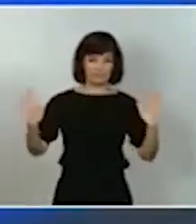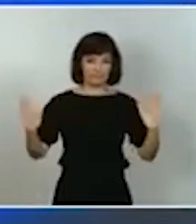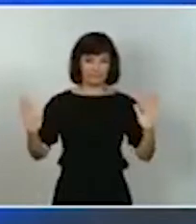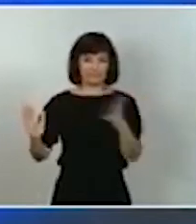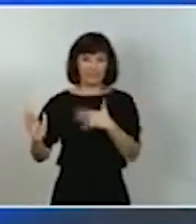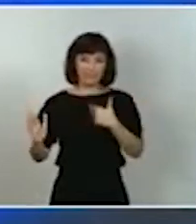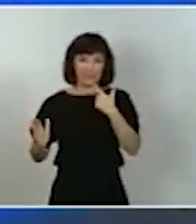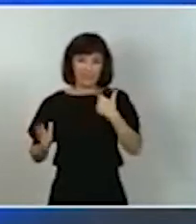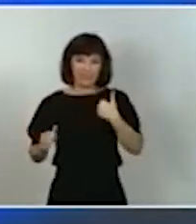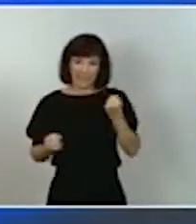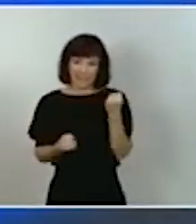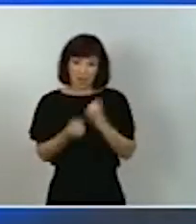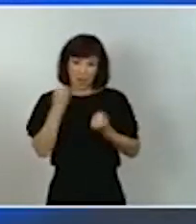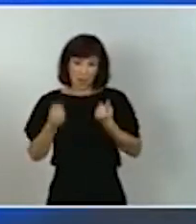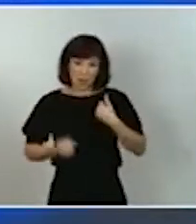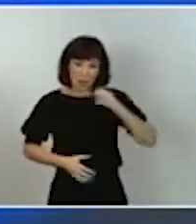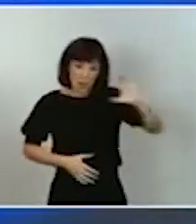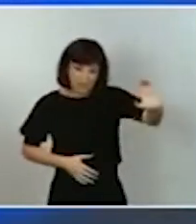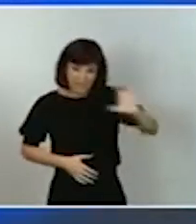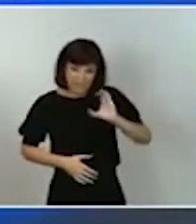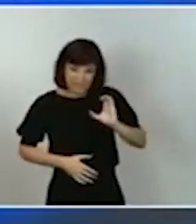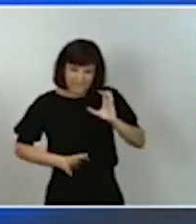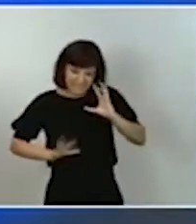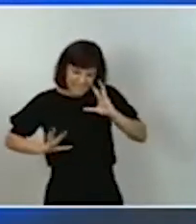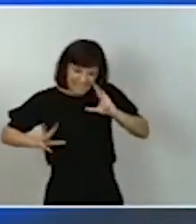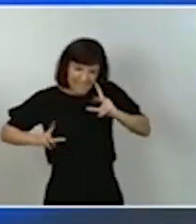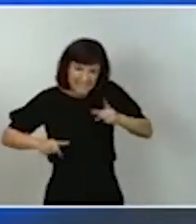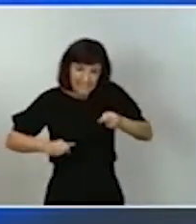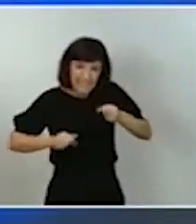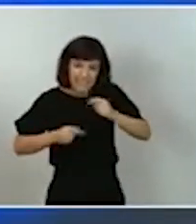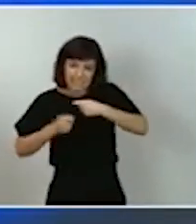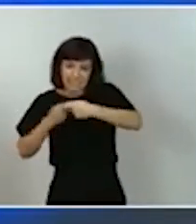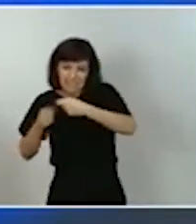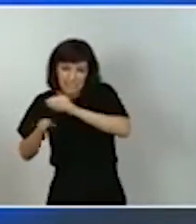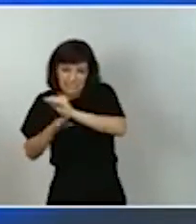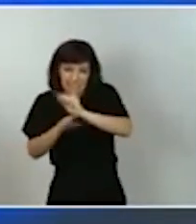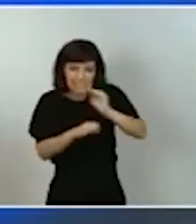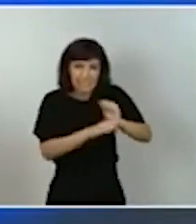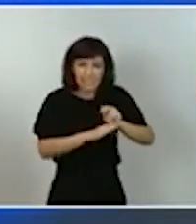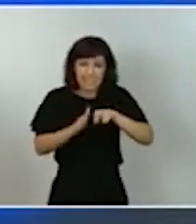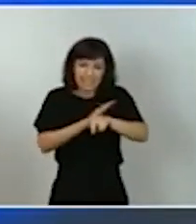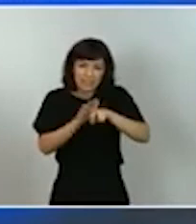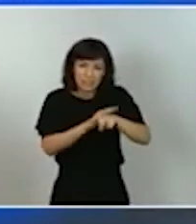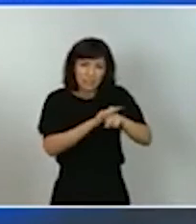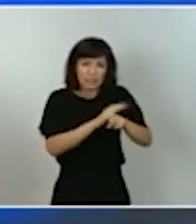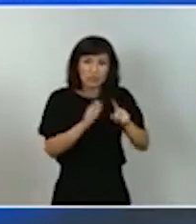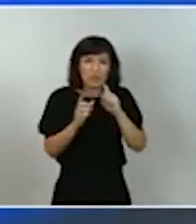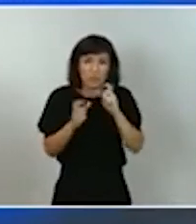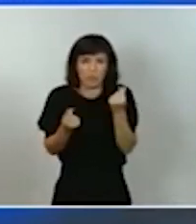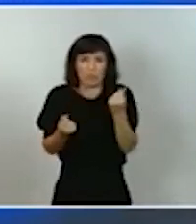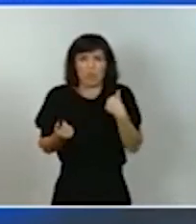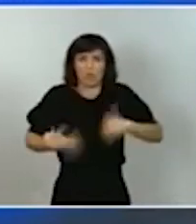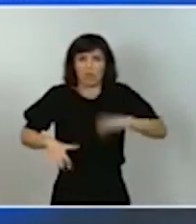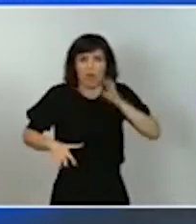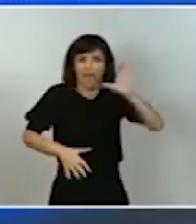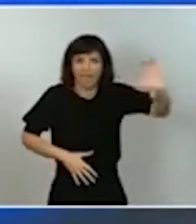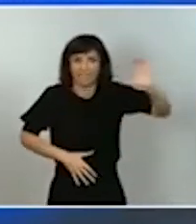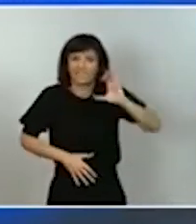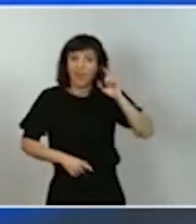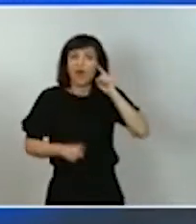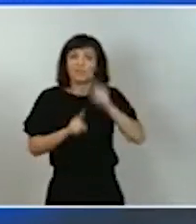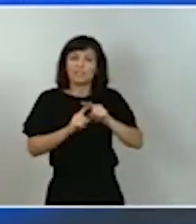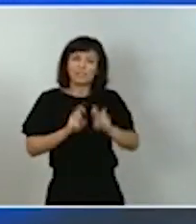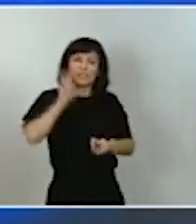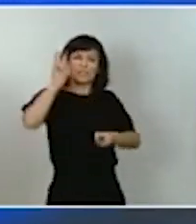económicos, de gestión que vamos a tener que hacer de toda esta ingente cantidad económica, precisamente para dar ese salto de modernización,